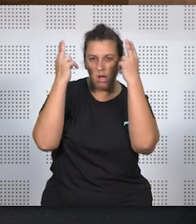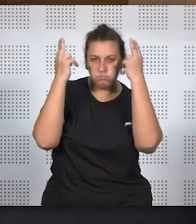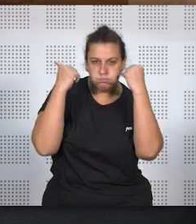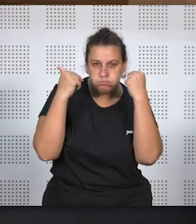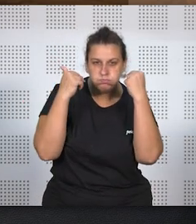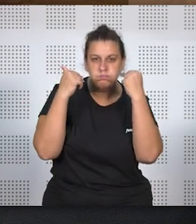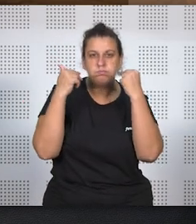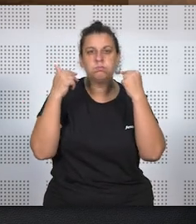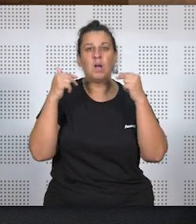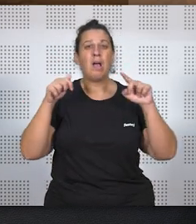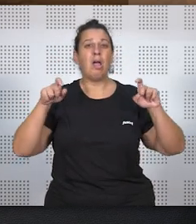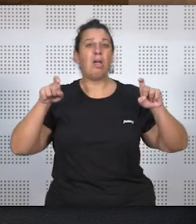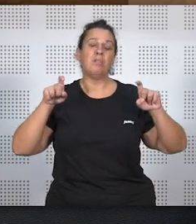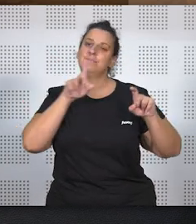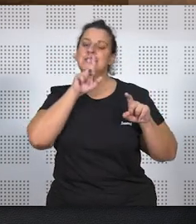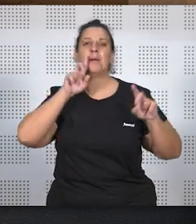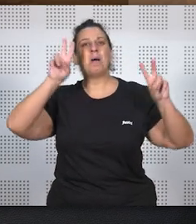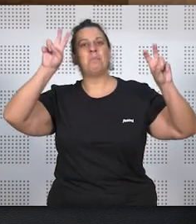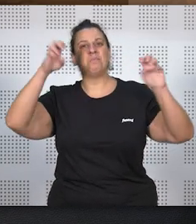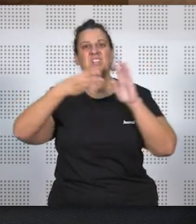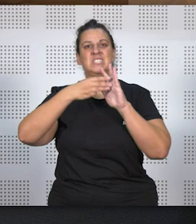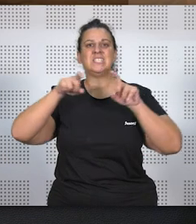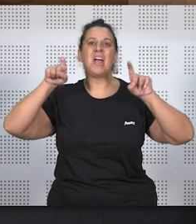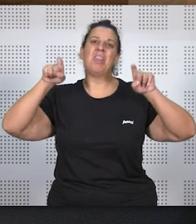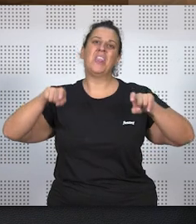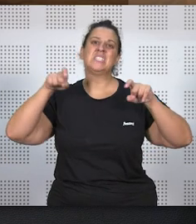resignada, el descanso del guerrero, que se decía.